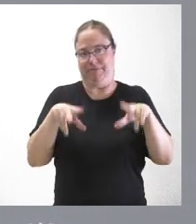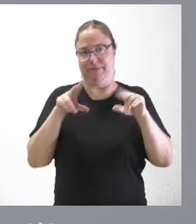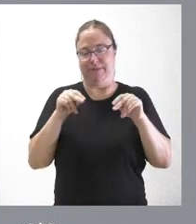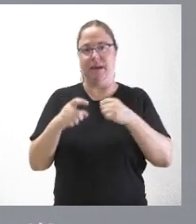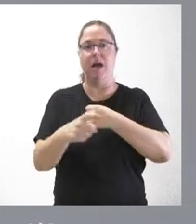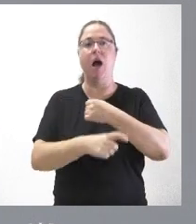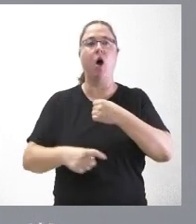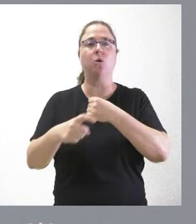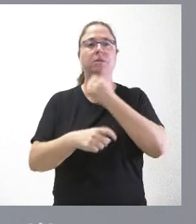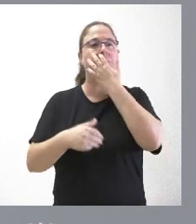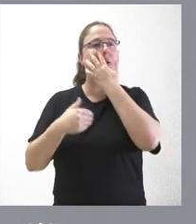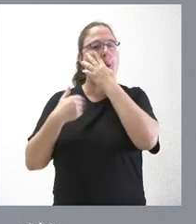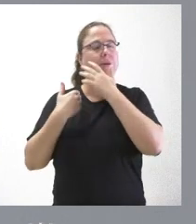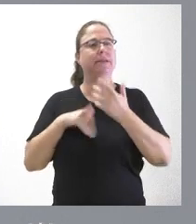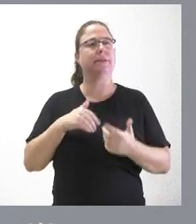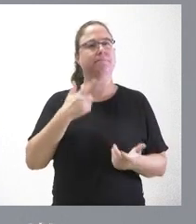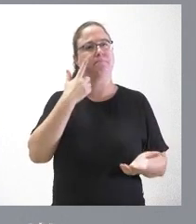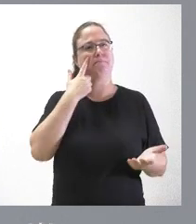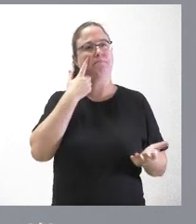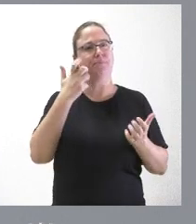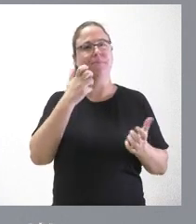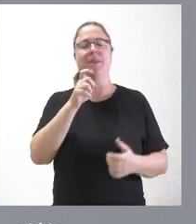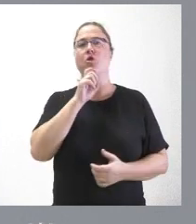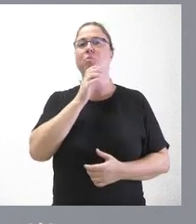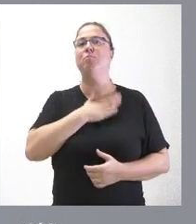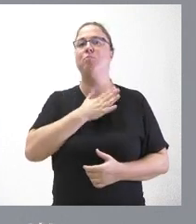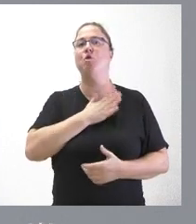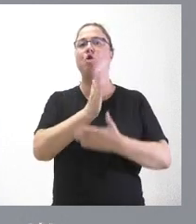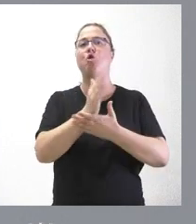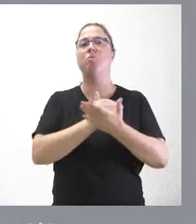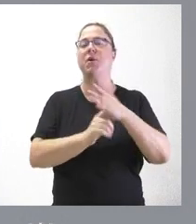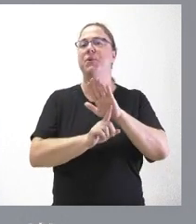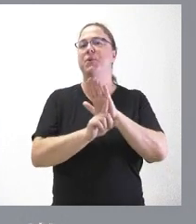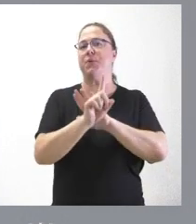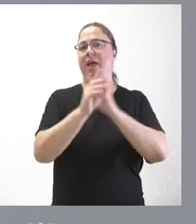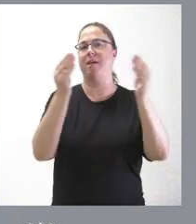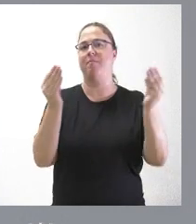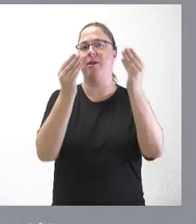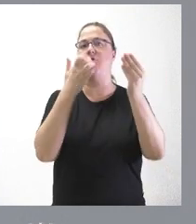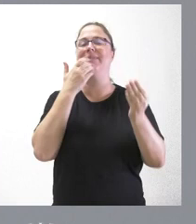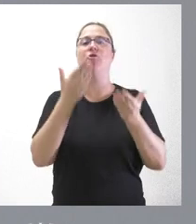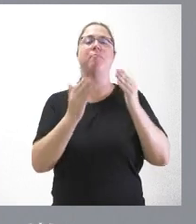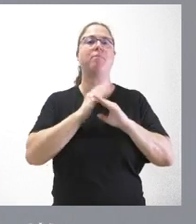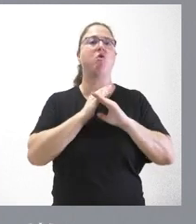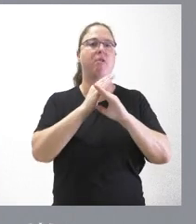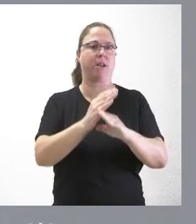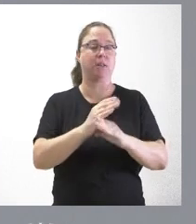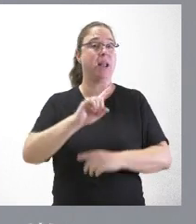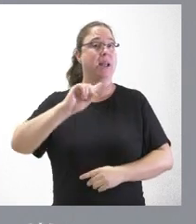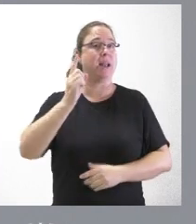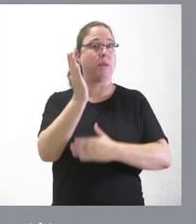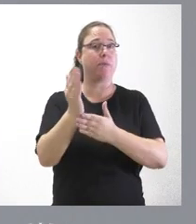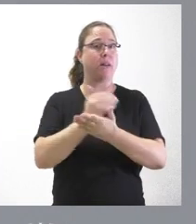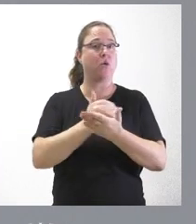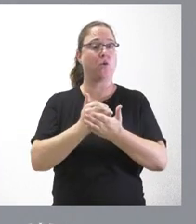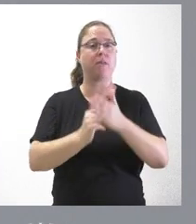están llamando a la idea de que la Nosa es una comunidad que evoluciona mejor que el conjunto nacional. Es la primera comunidad autónoma de España